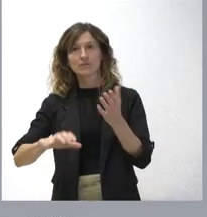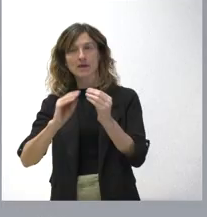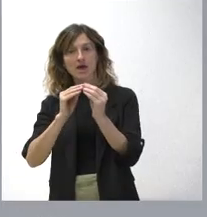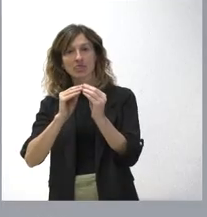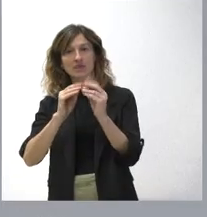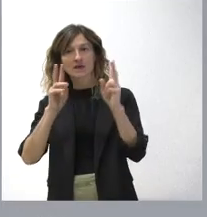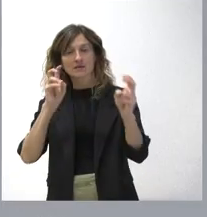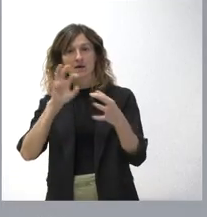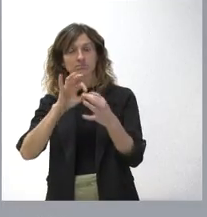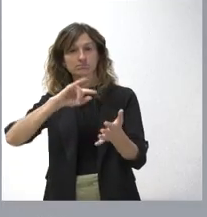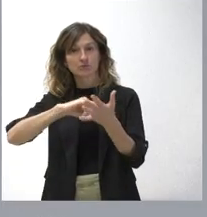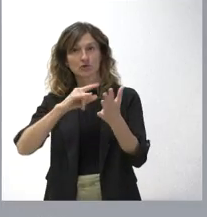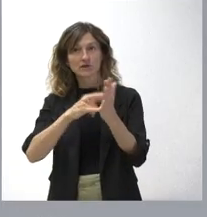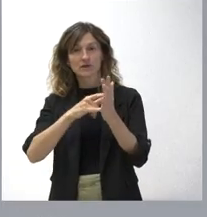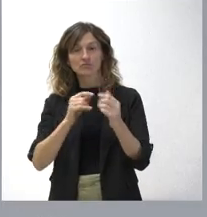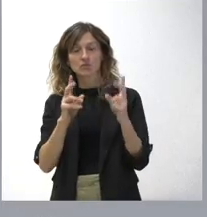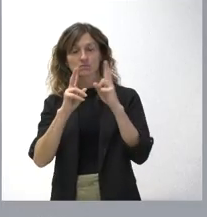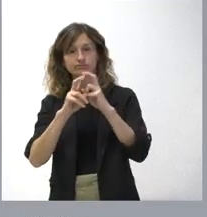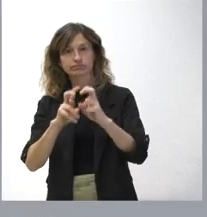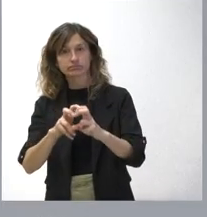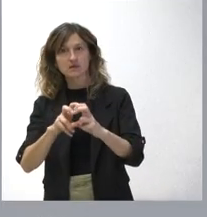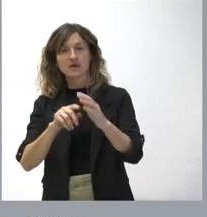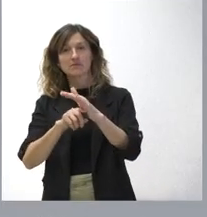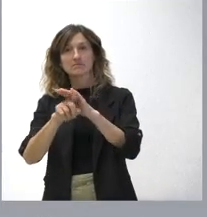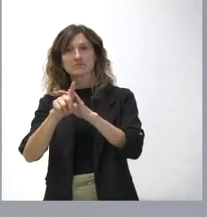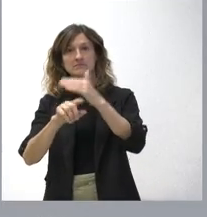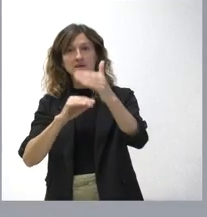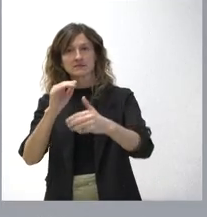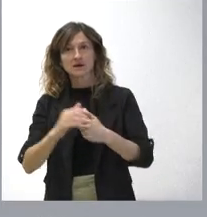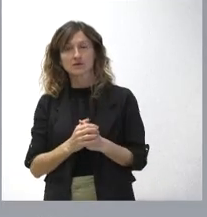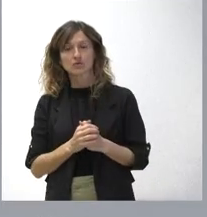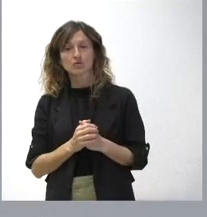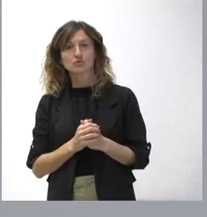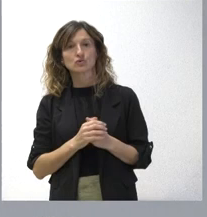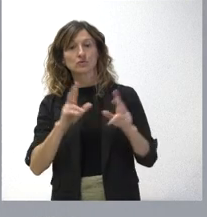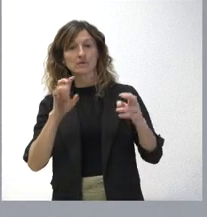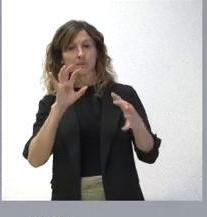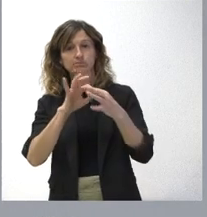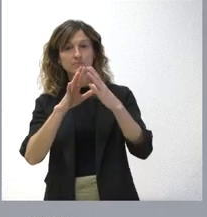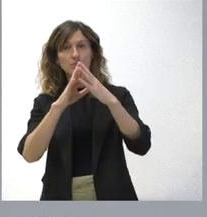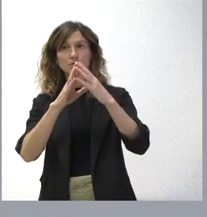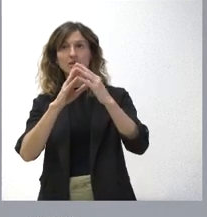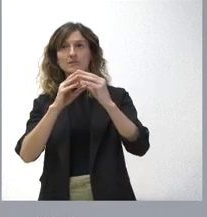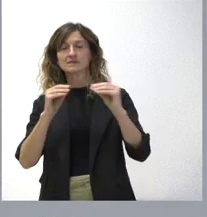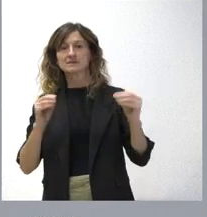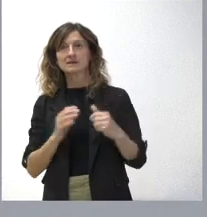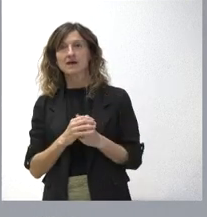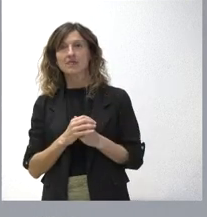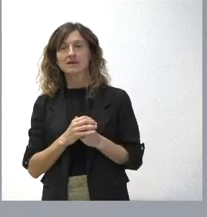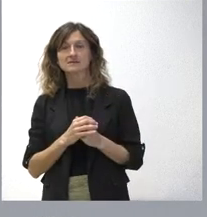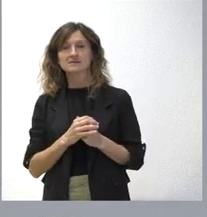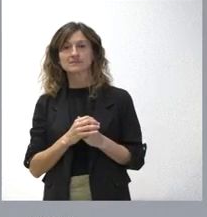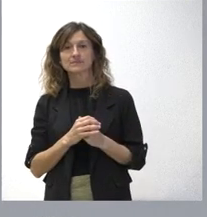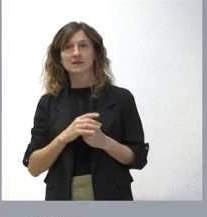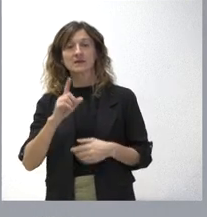se refiere a proyectos. Por un lado, tanto de investigación y desarrollo con las universidades de los